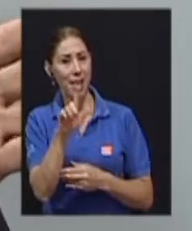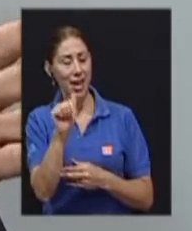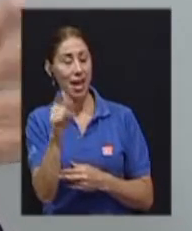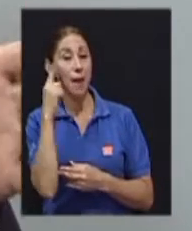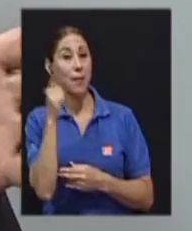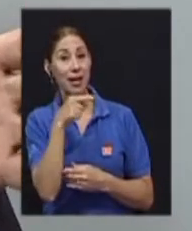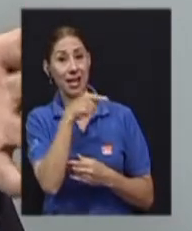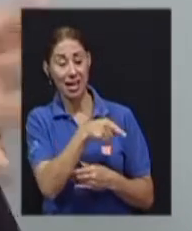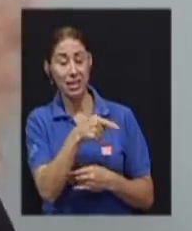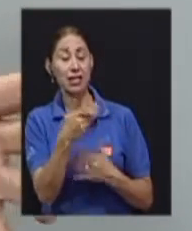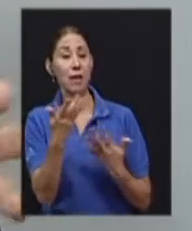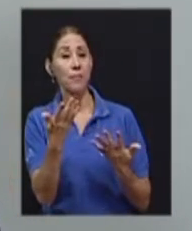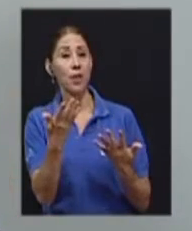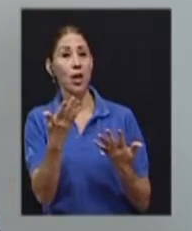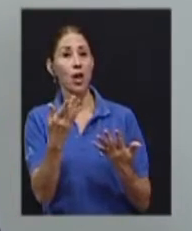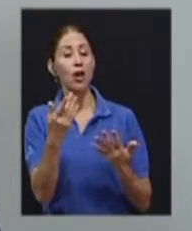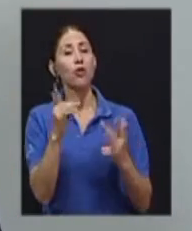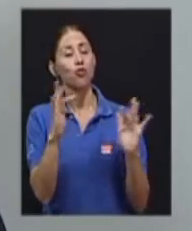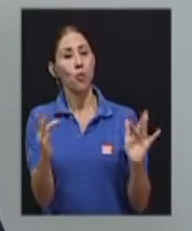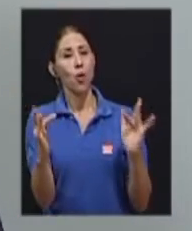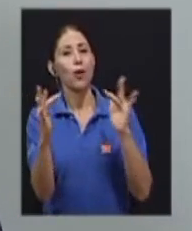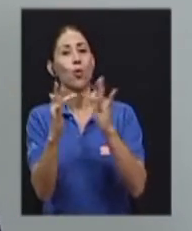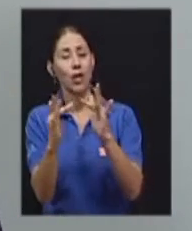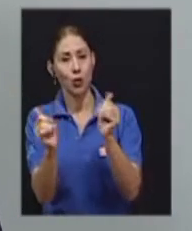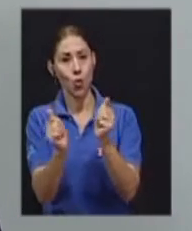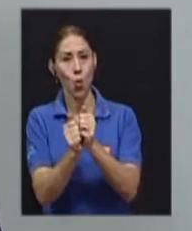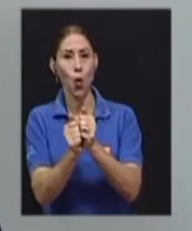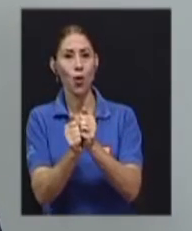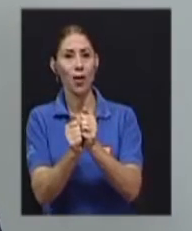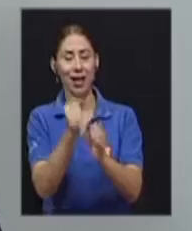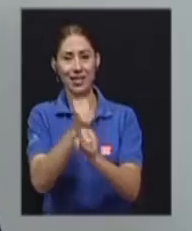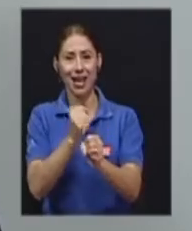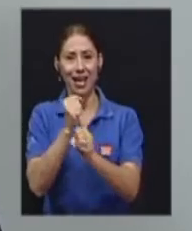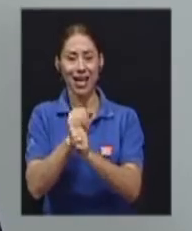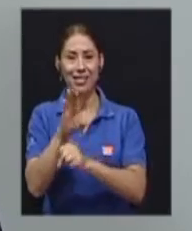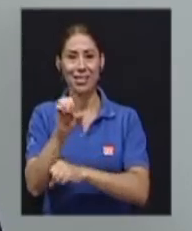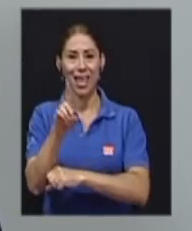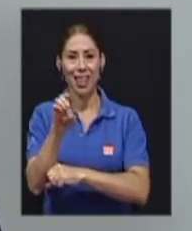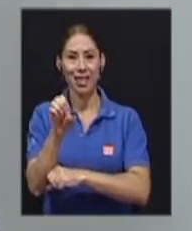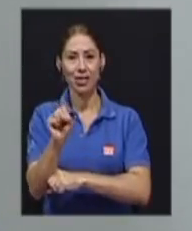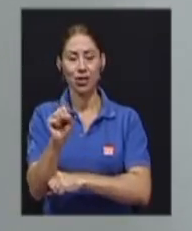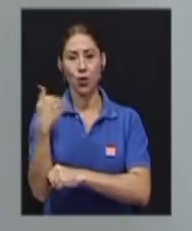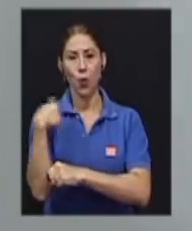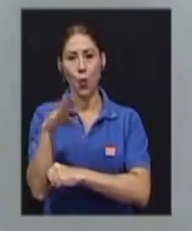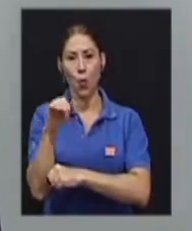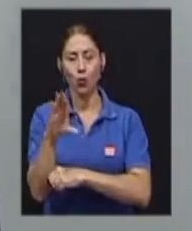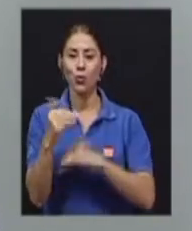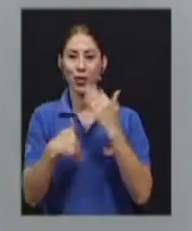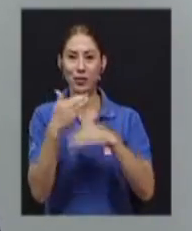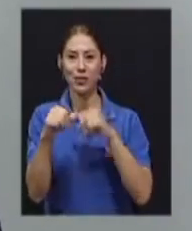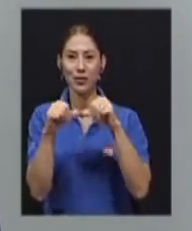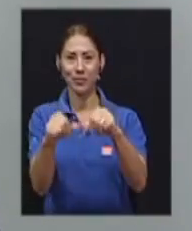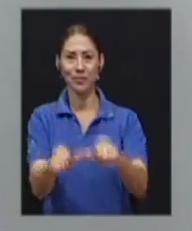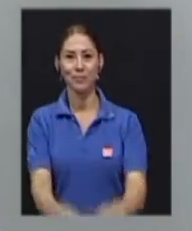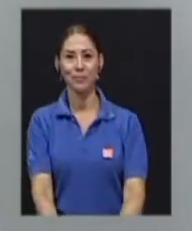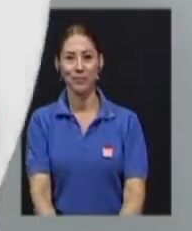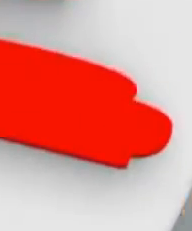ponga en contacto con las tareas de sedes de don Bosco. Regresamos, amigas y amigos.